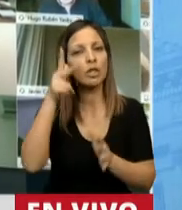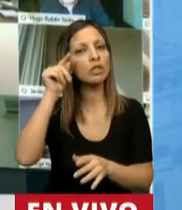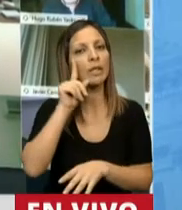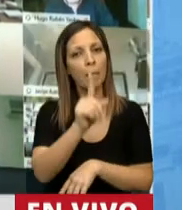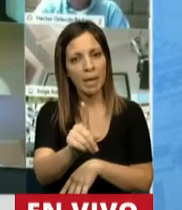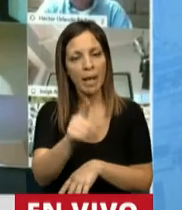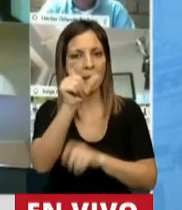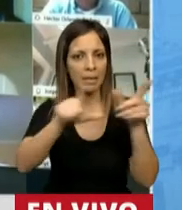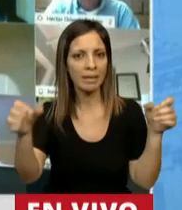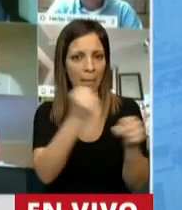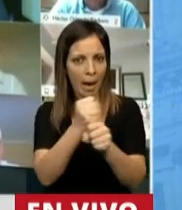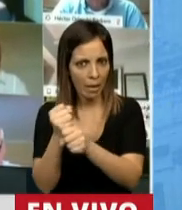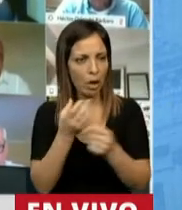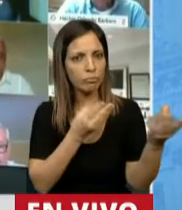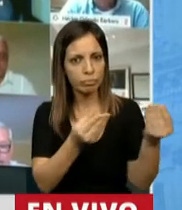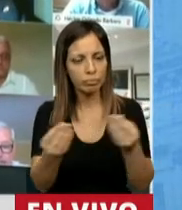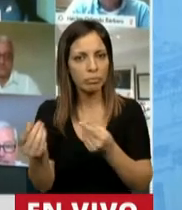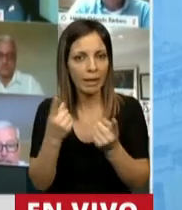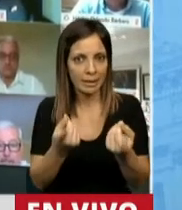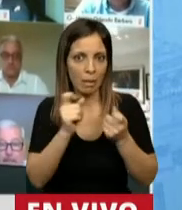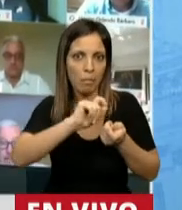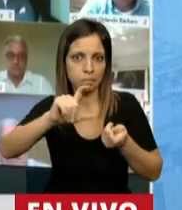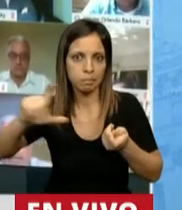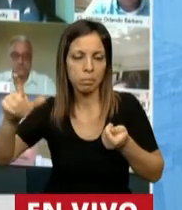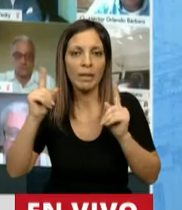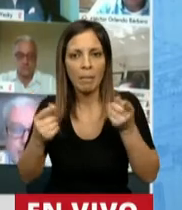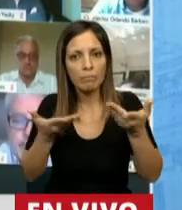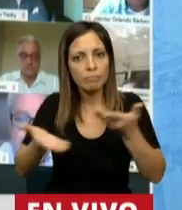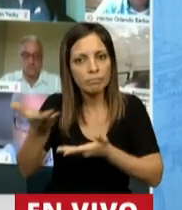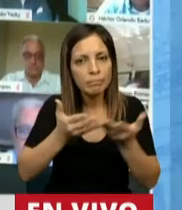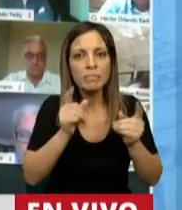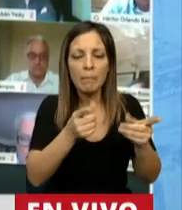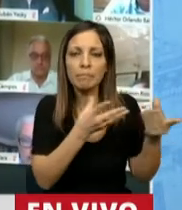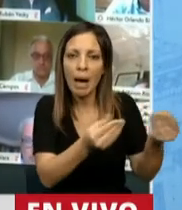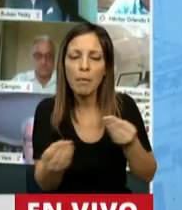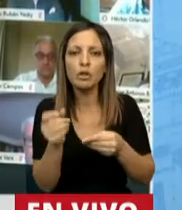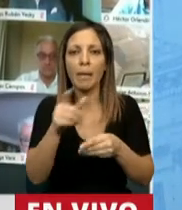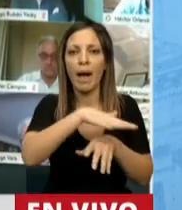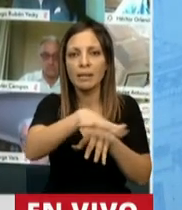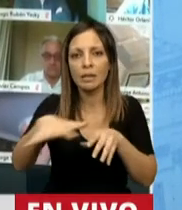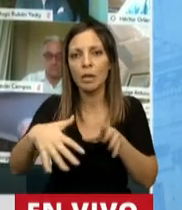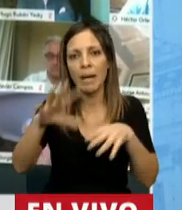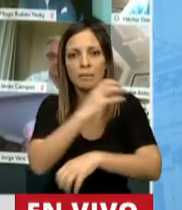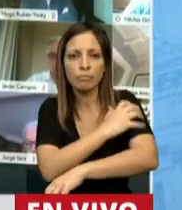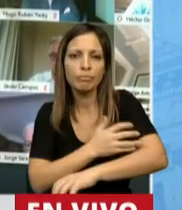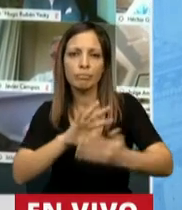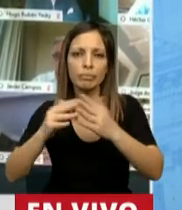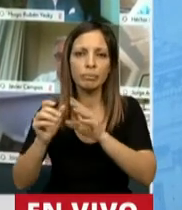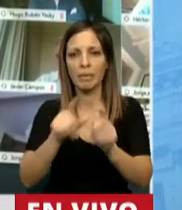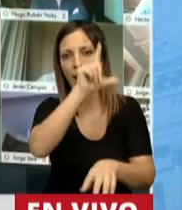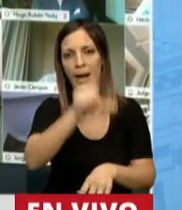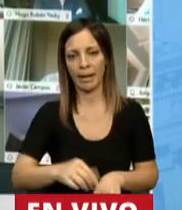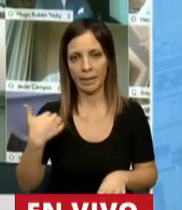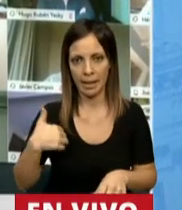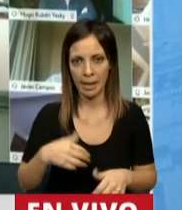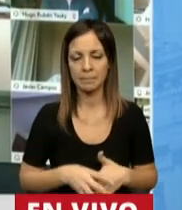trabajadores, y también para seguir llegando a los sectores más vulnerables de cada rincón de la Argentina. En